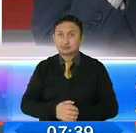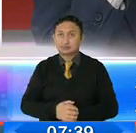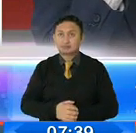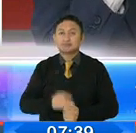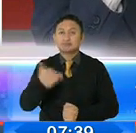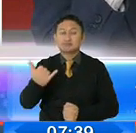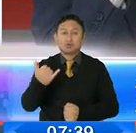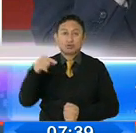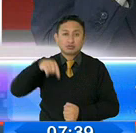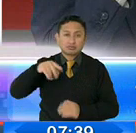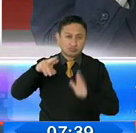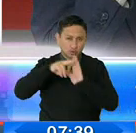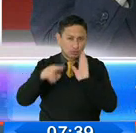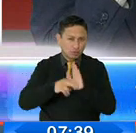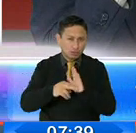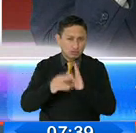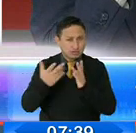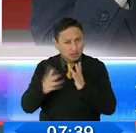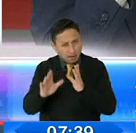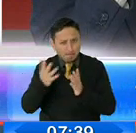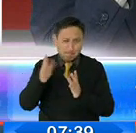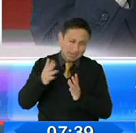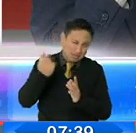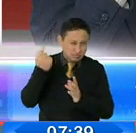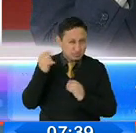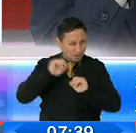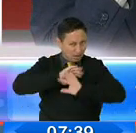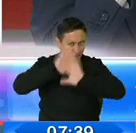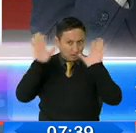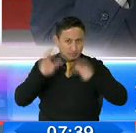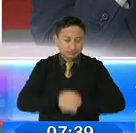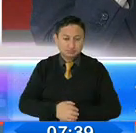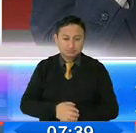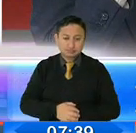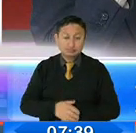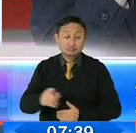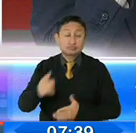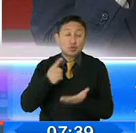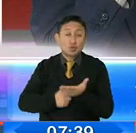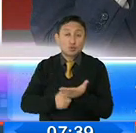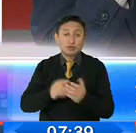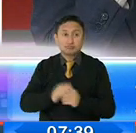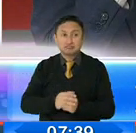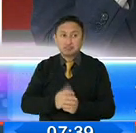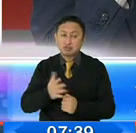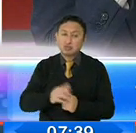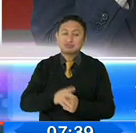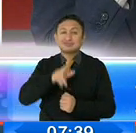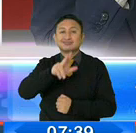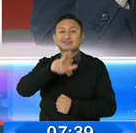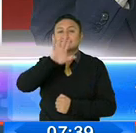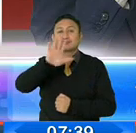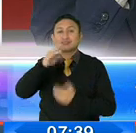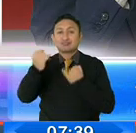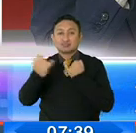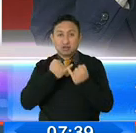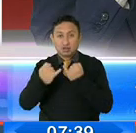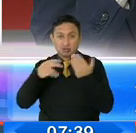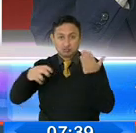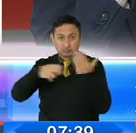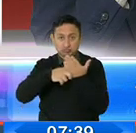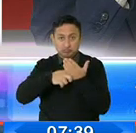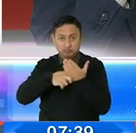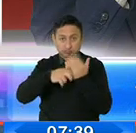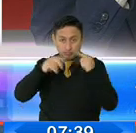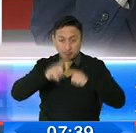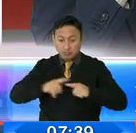menos conceptuada? Los estudios han determinado que es de 35 centavos, pero con